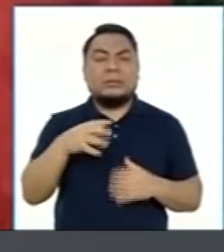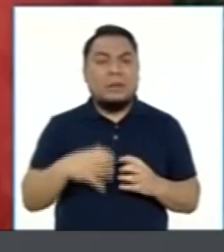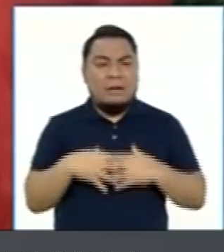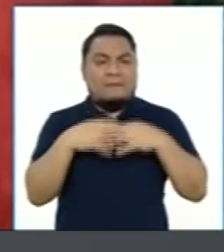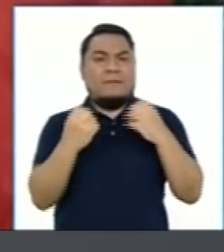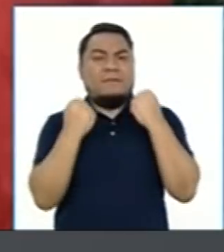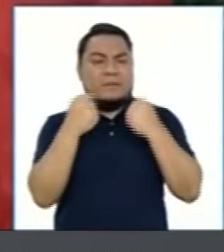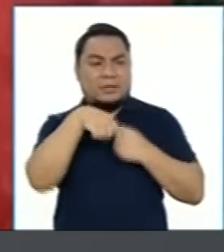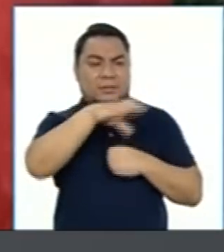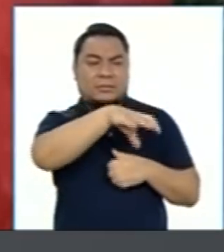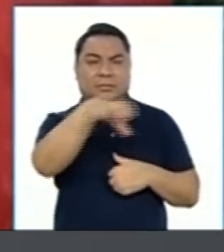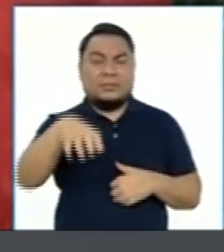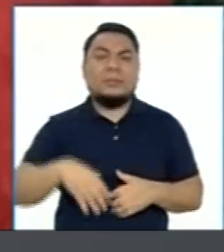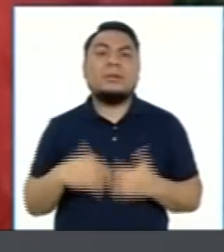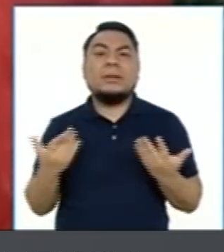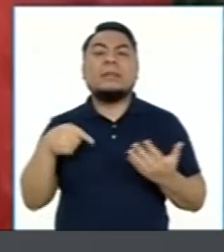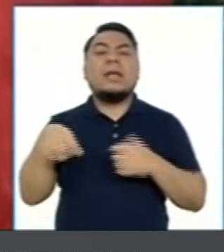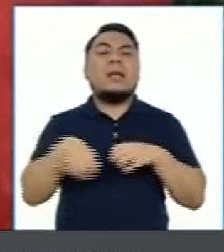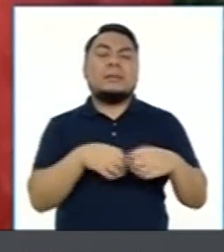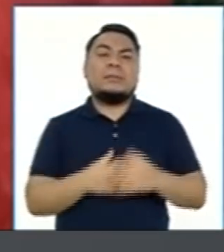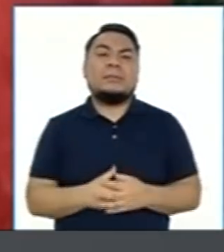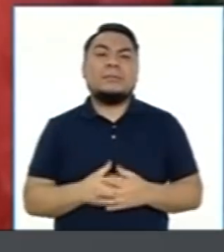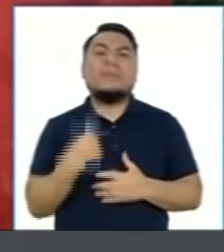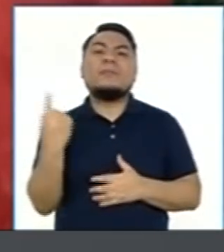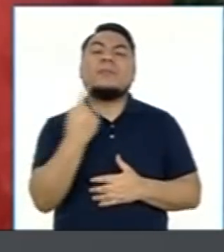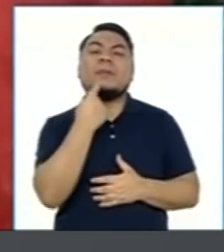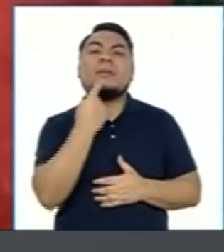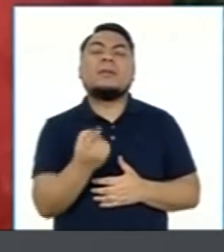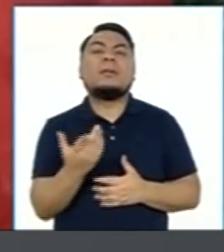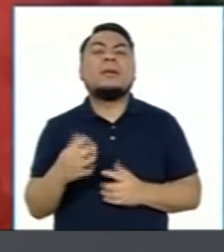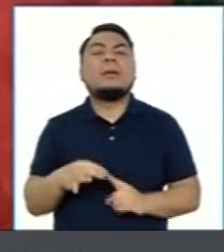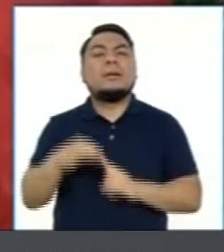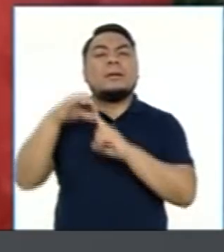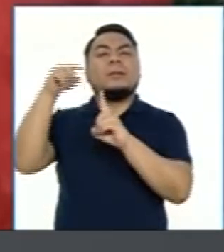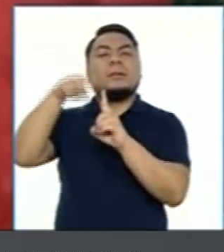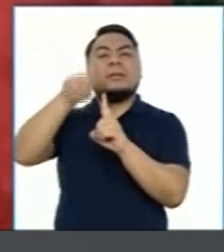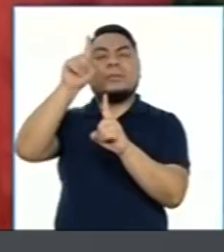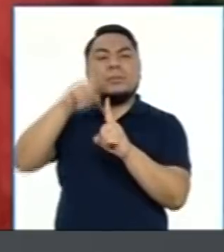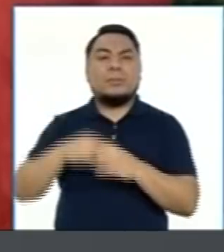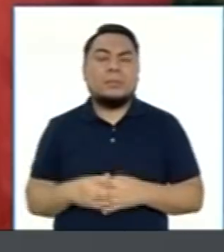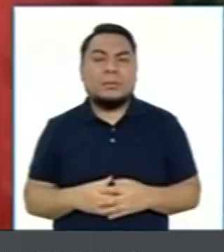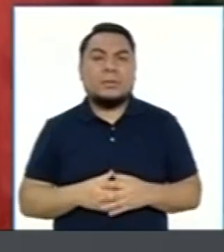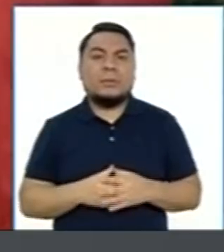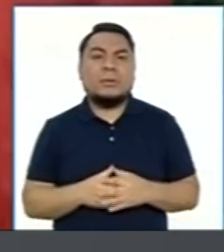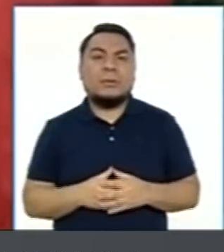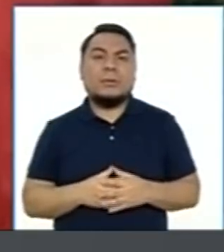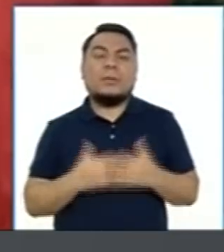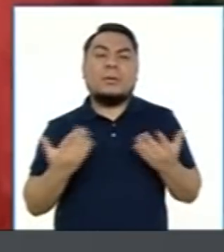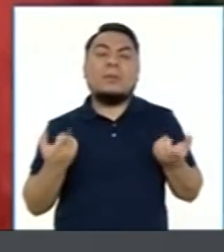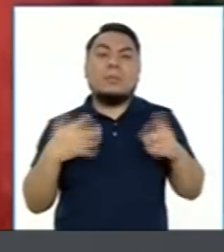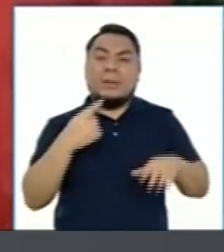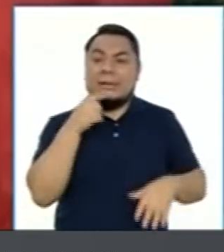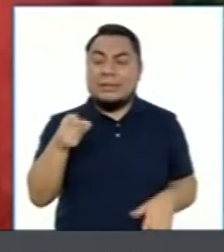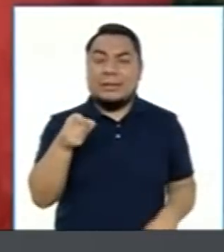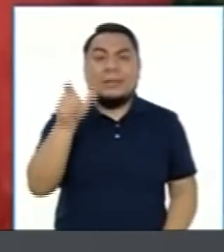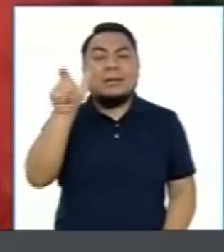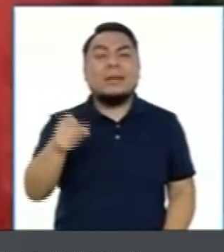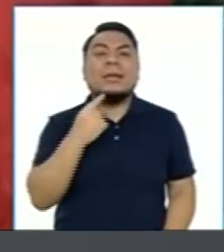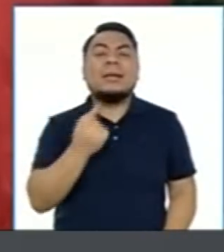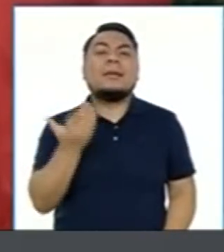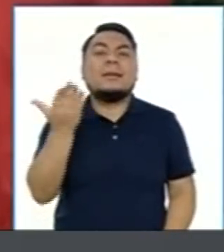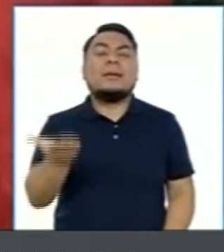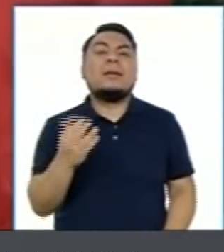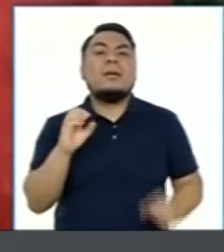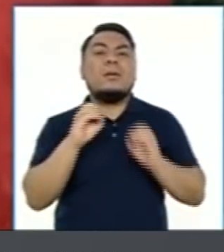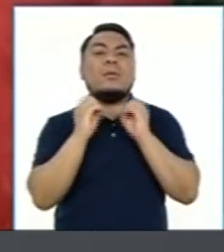fortalecer la institucionalidad. Y eso lo hacemos. Solamente en casos particulares, como en este caso, en el caso